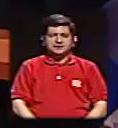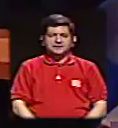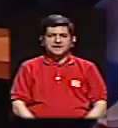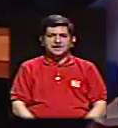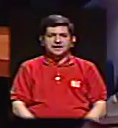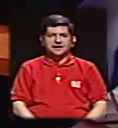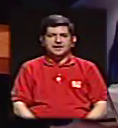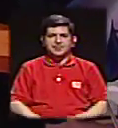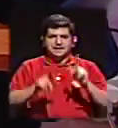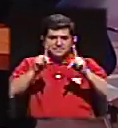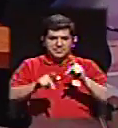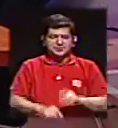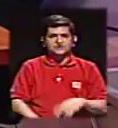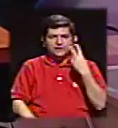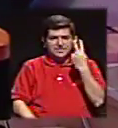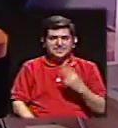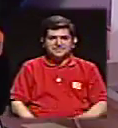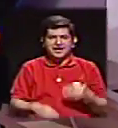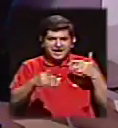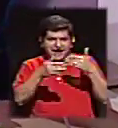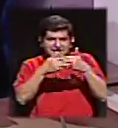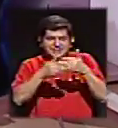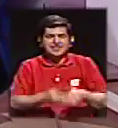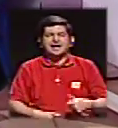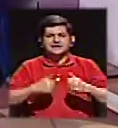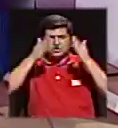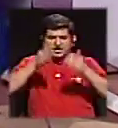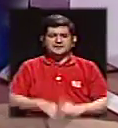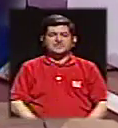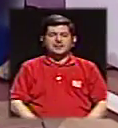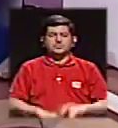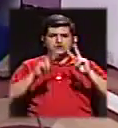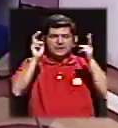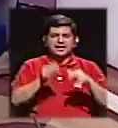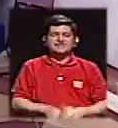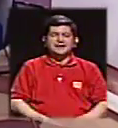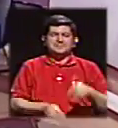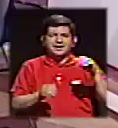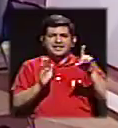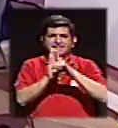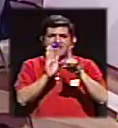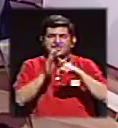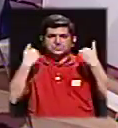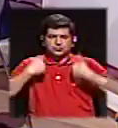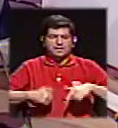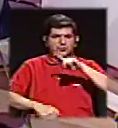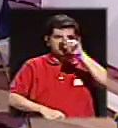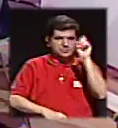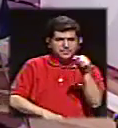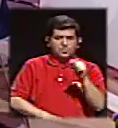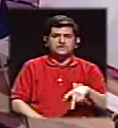¿cómo ven las invitadas a los acercamientos de los candidatos hacia el tema de derechos humanos? Pregunta Paula Brenas. Gracias, Paula. Es que yo no he visto...